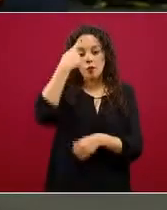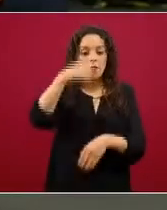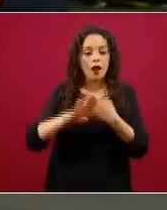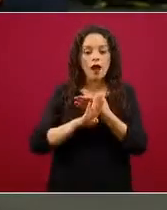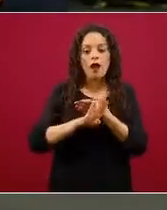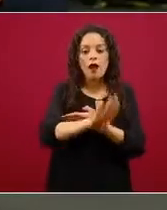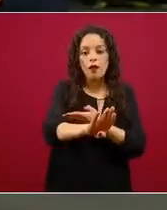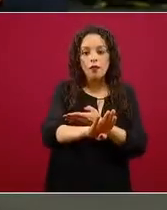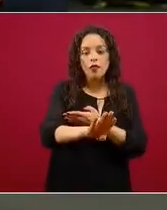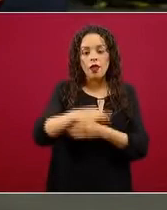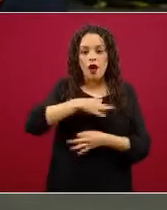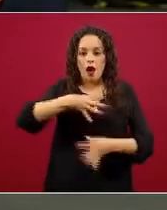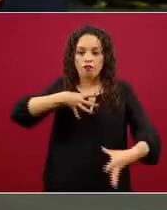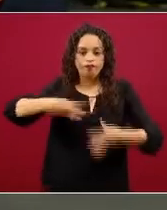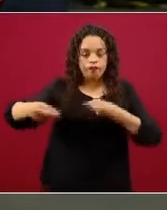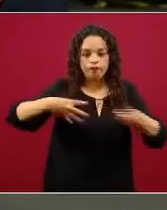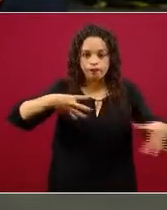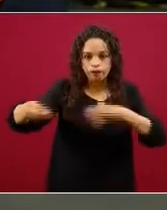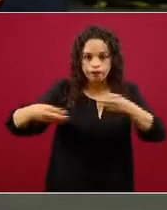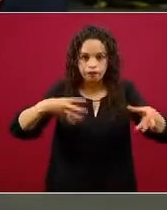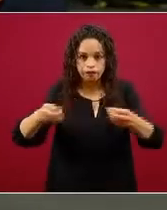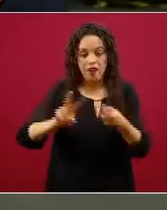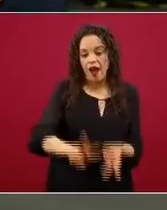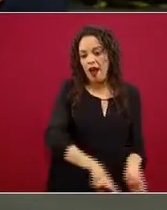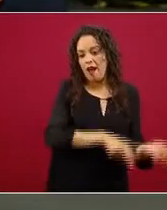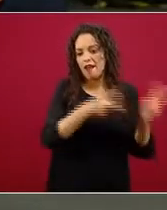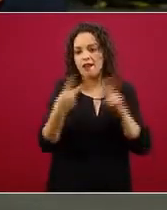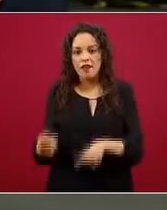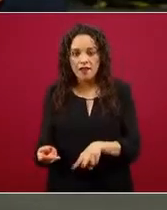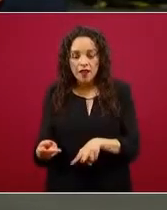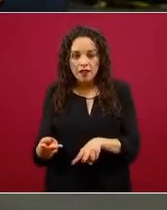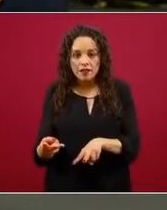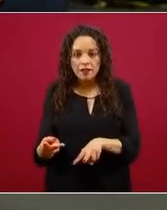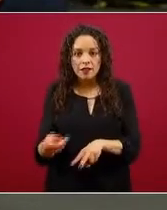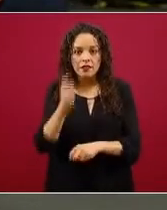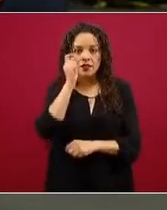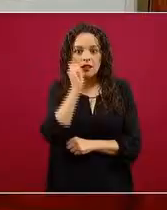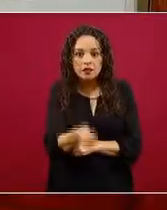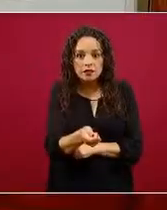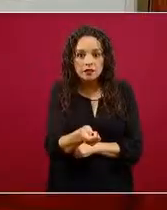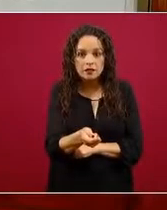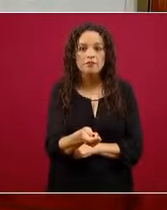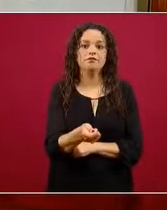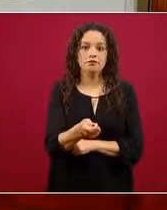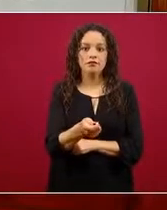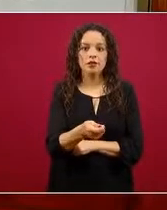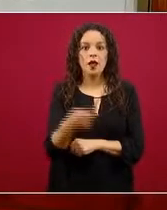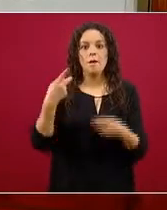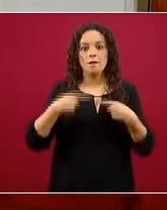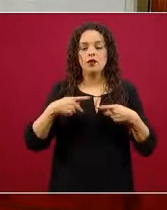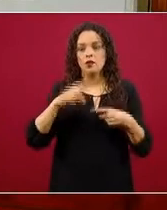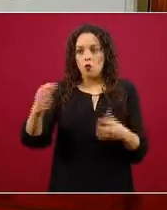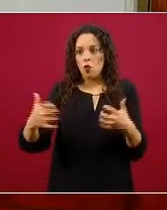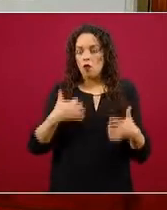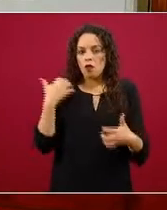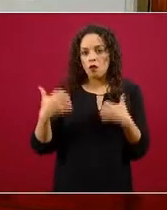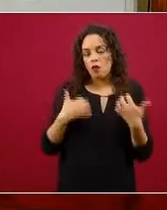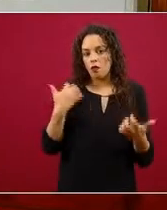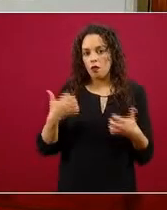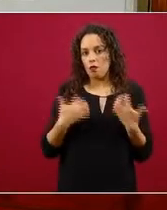en cambio causa una alteración de la vida de las personas